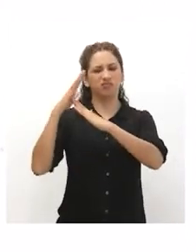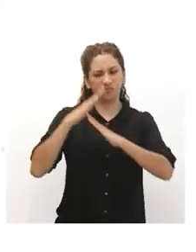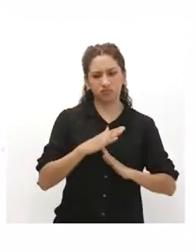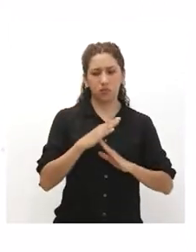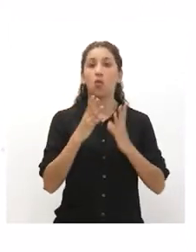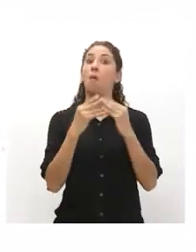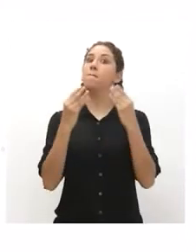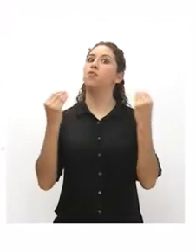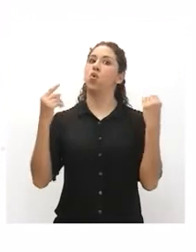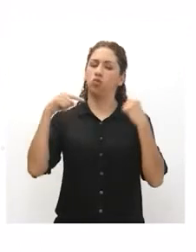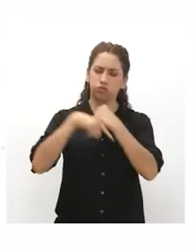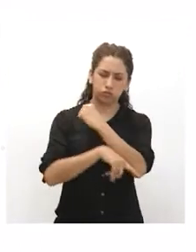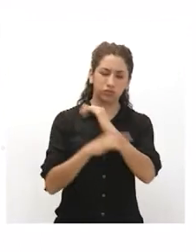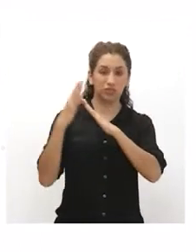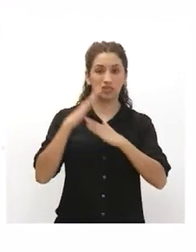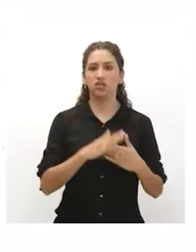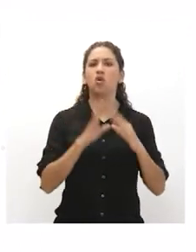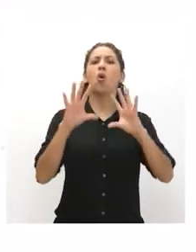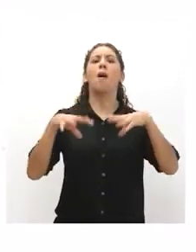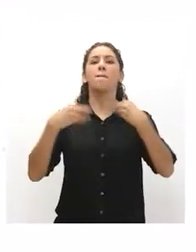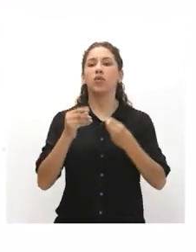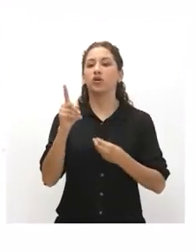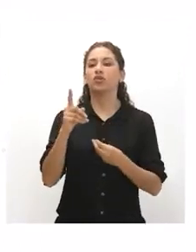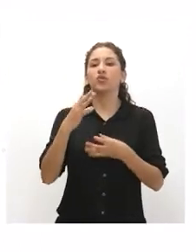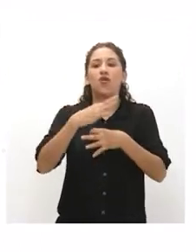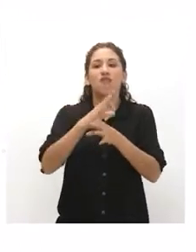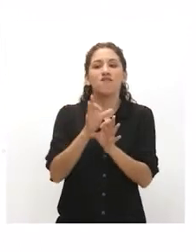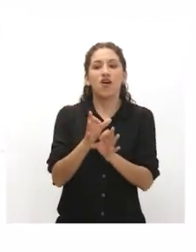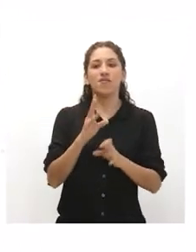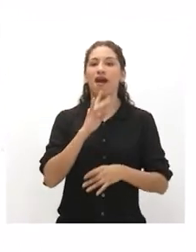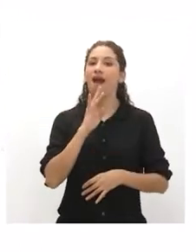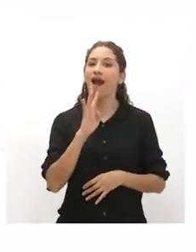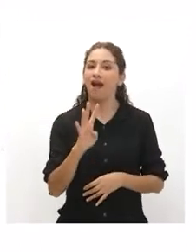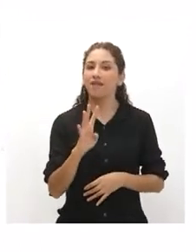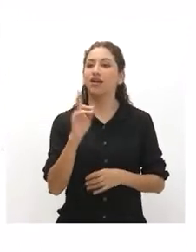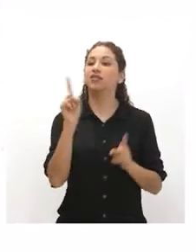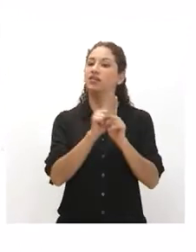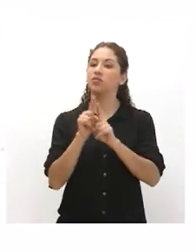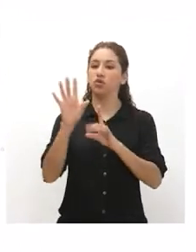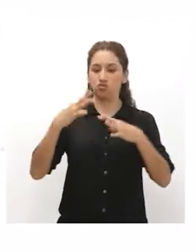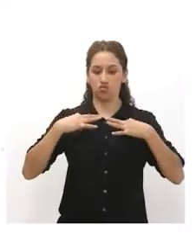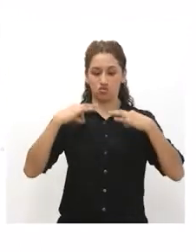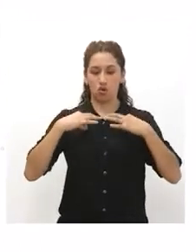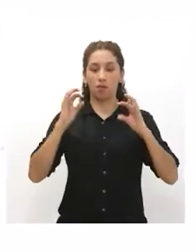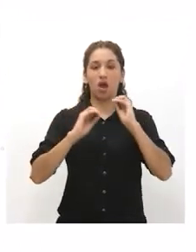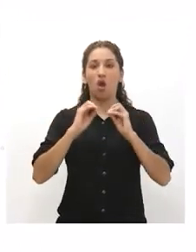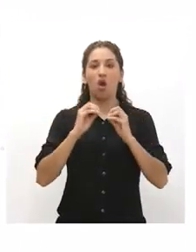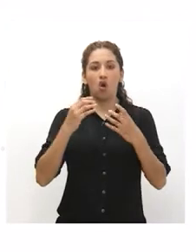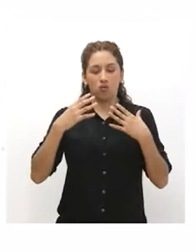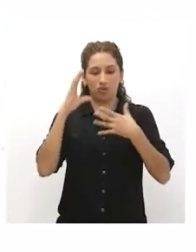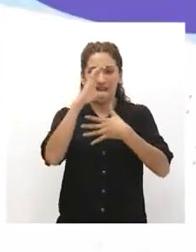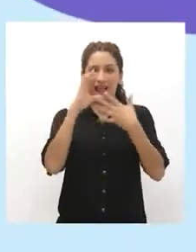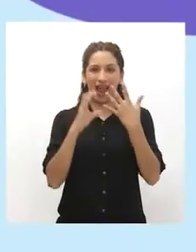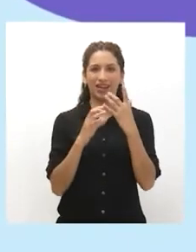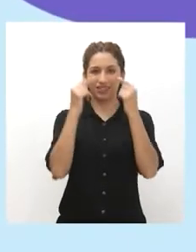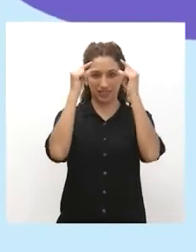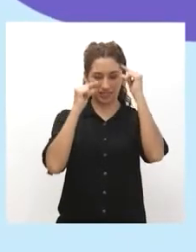discriminada. Y las principales causas son su forma de hablar, su vestimenta y sus rasgos faciales o físicos.